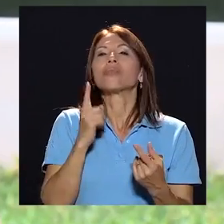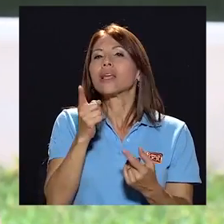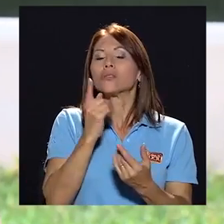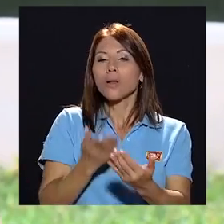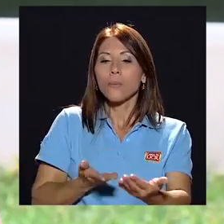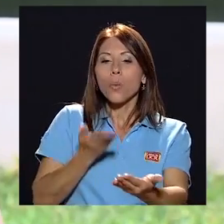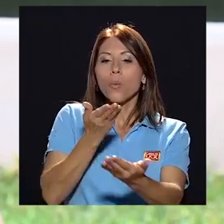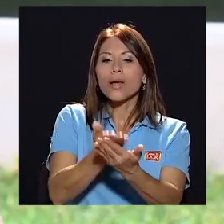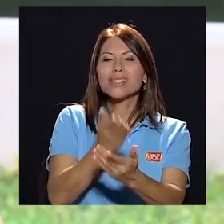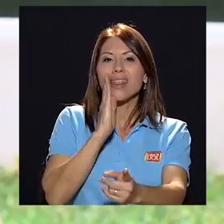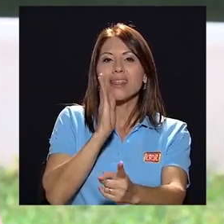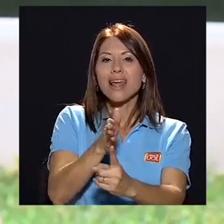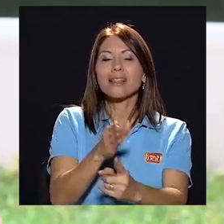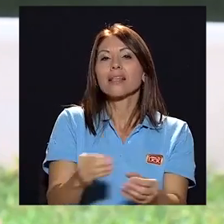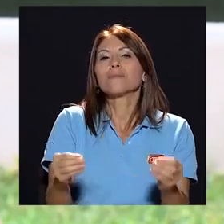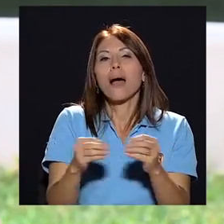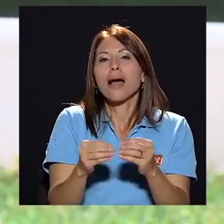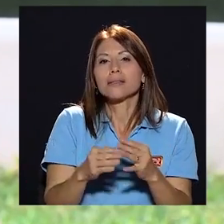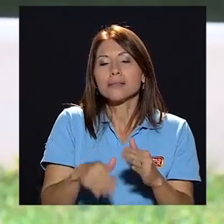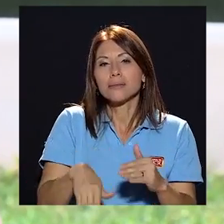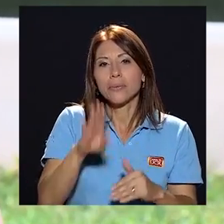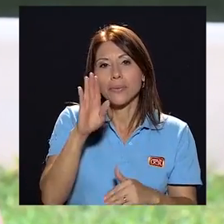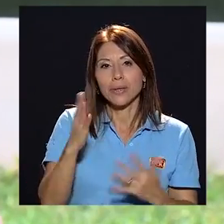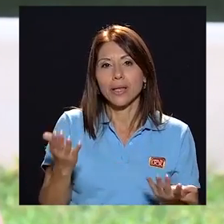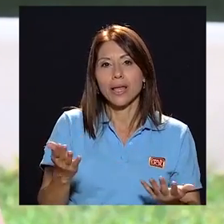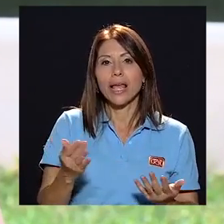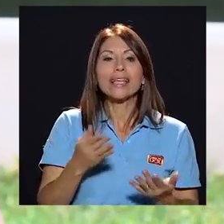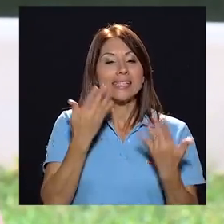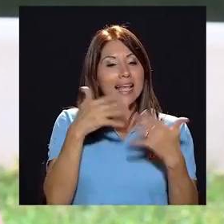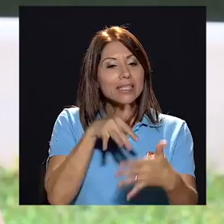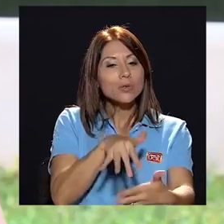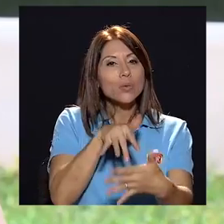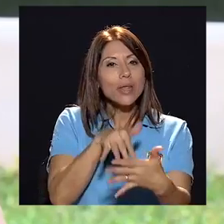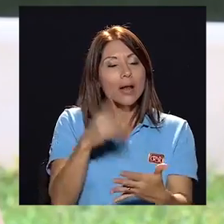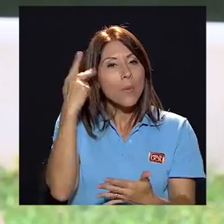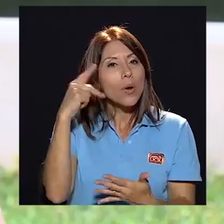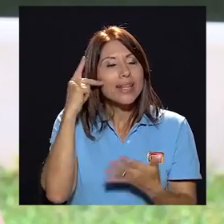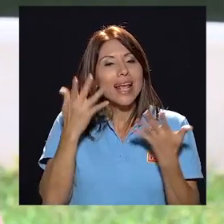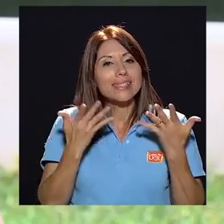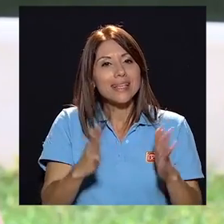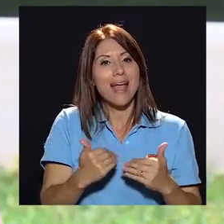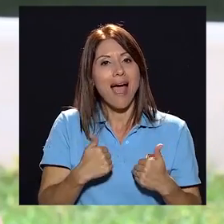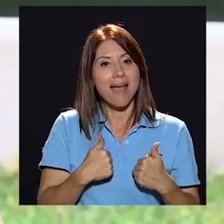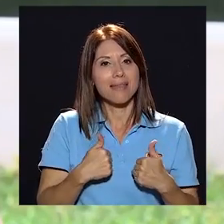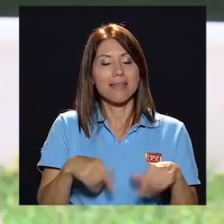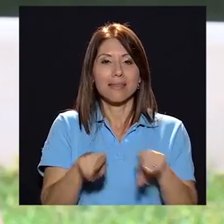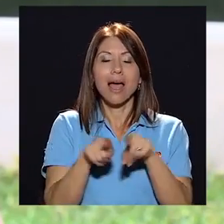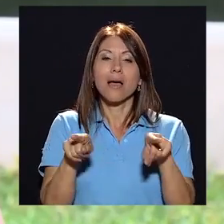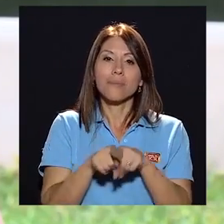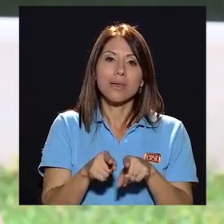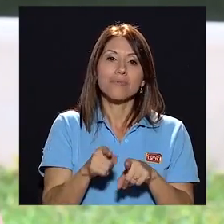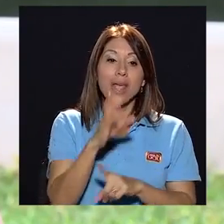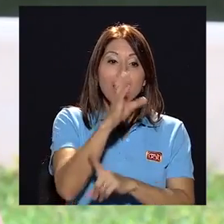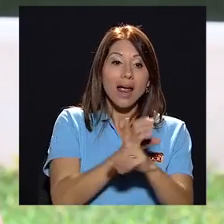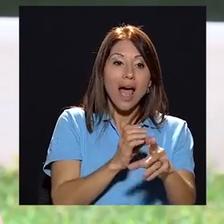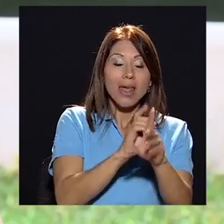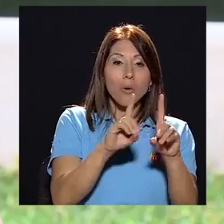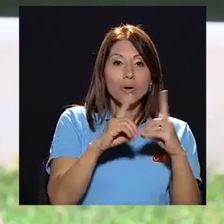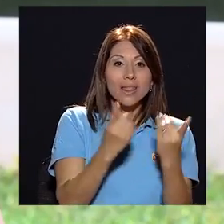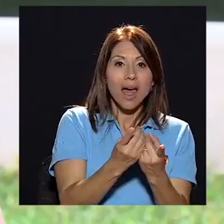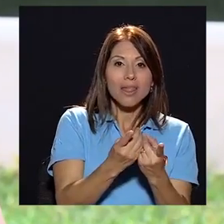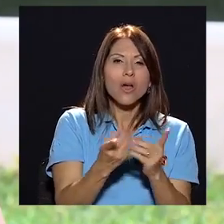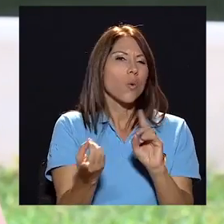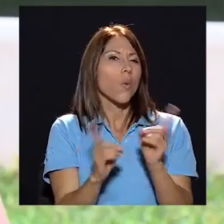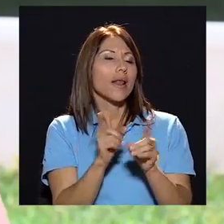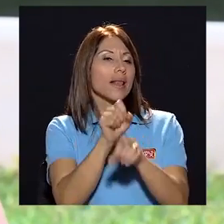una propuesta directa es ir a estudiar las políticas que ya hay y sobre todo la costumbre que se utiliza en cada